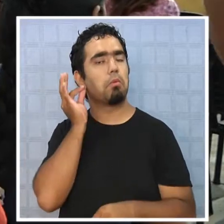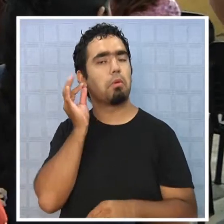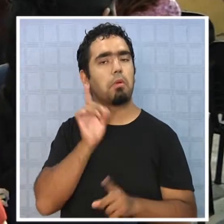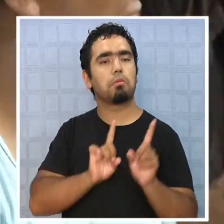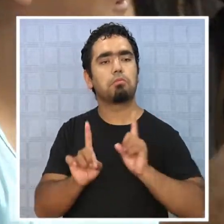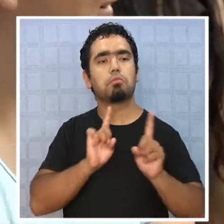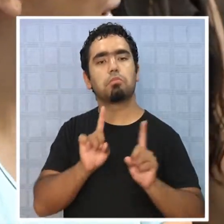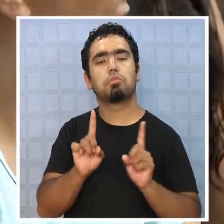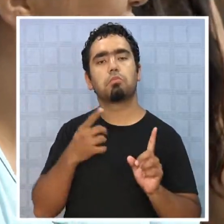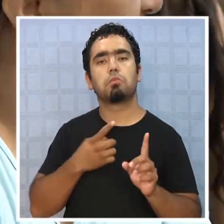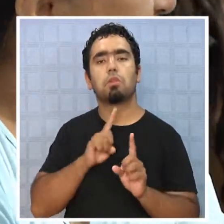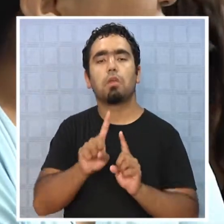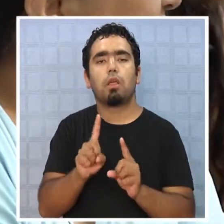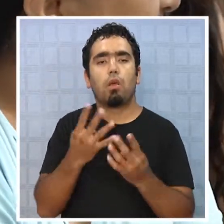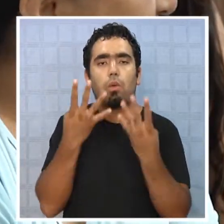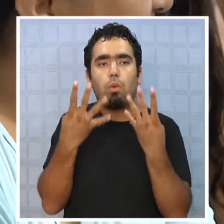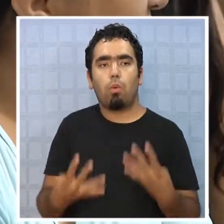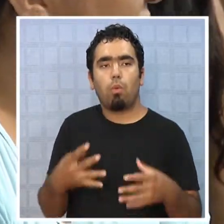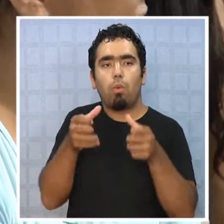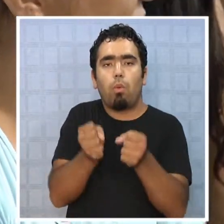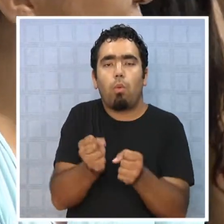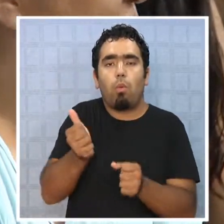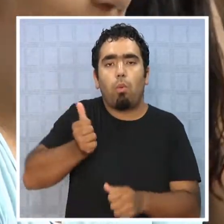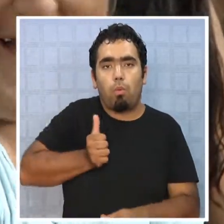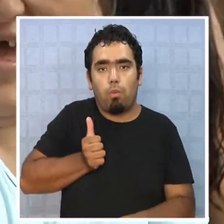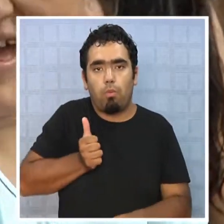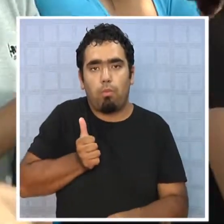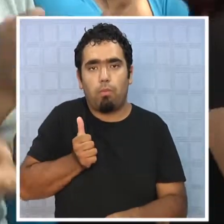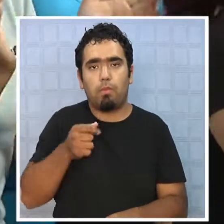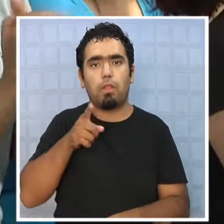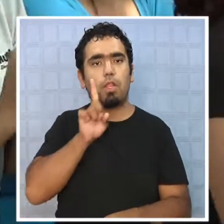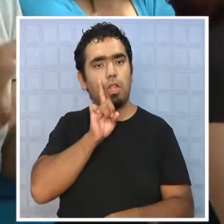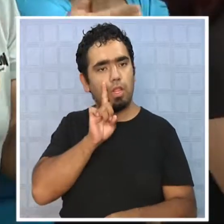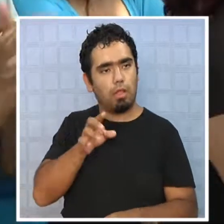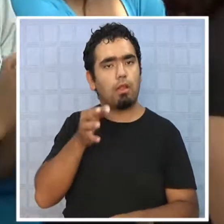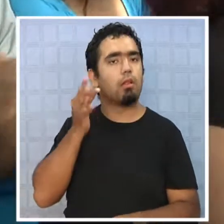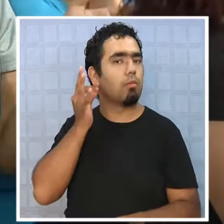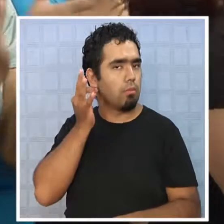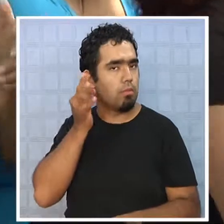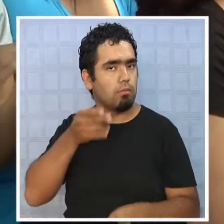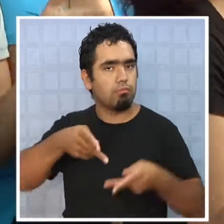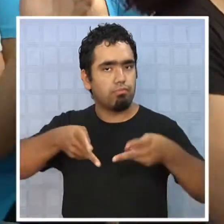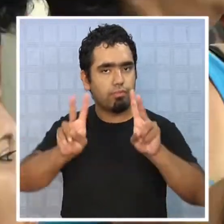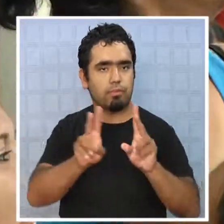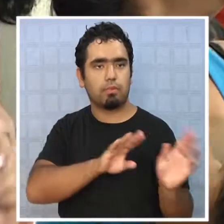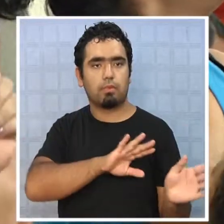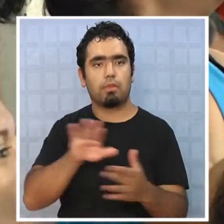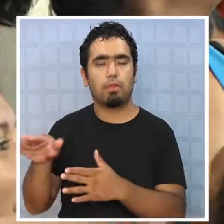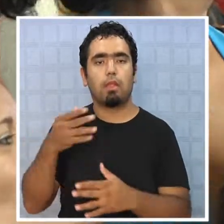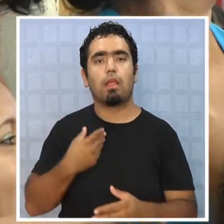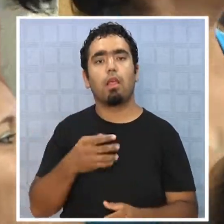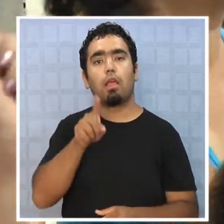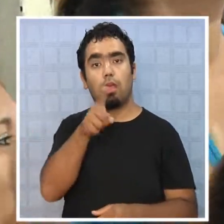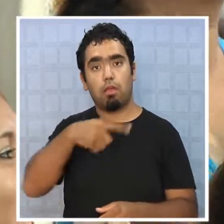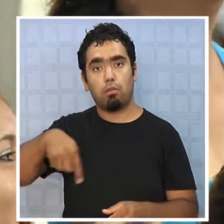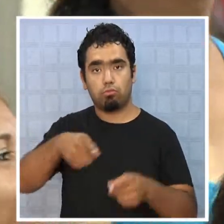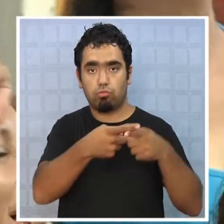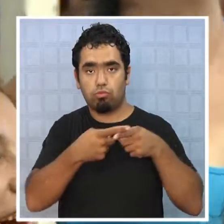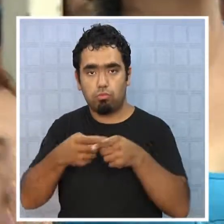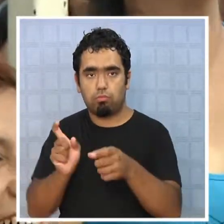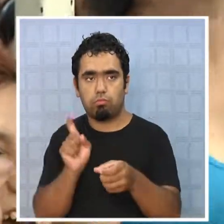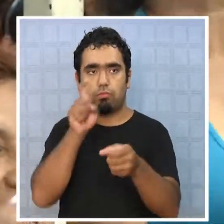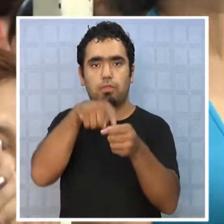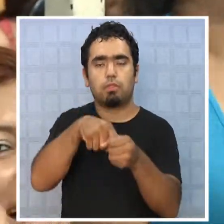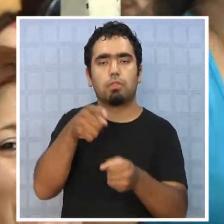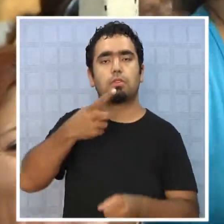momento de esparcimiento a mujeres que, estando cumpliendo una sentencia ante la sociedad, mantienen su condición de tales. Son parte